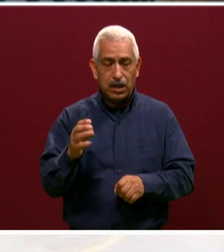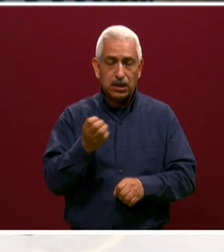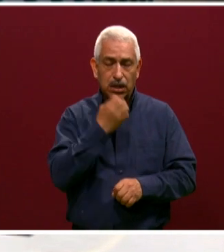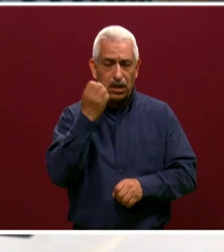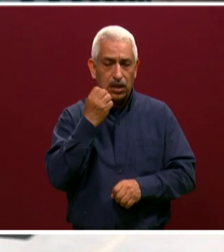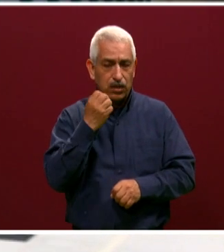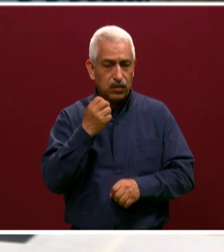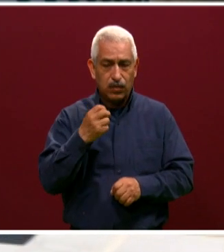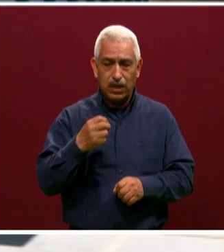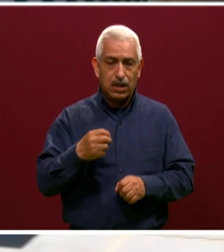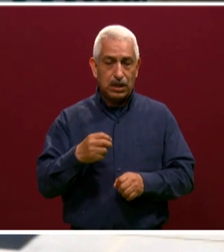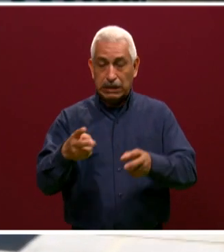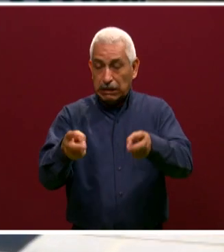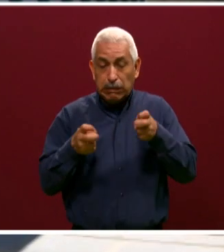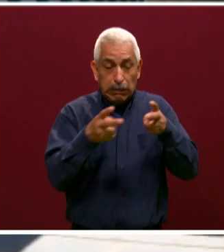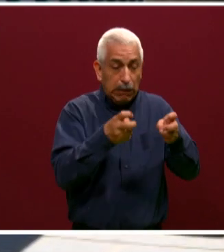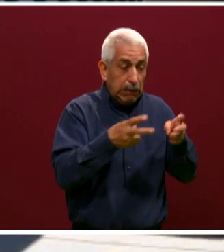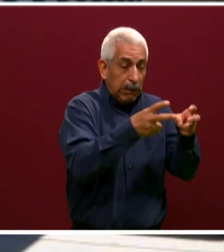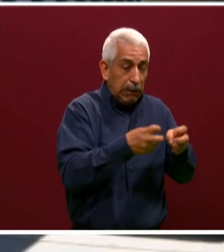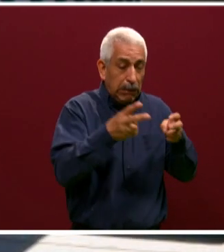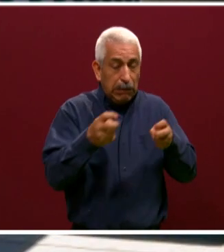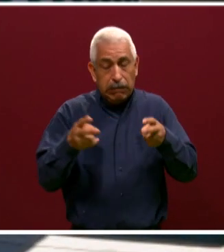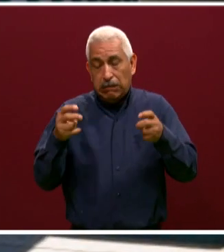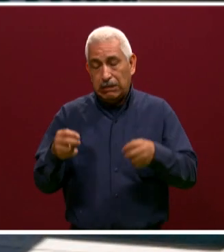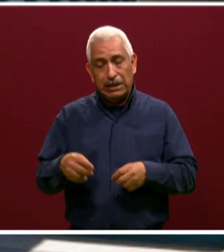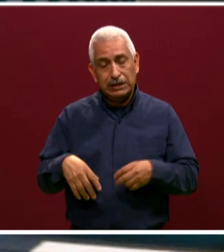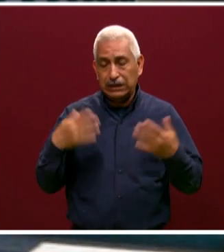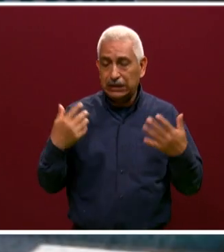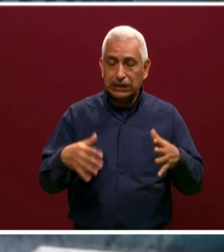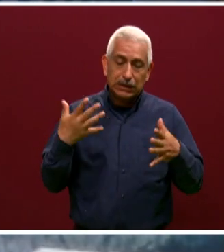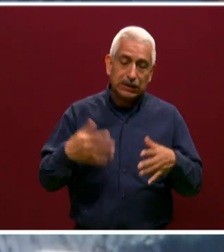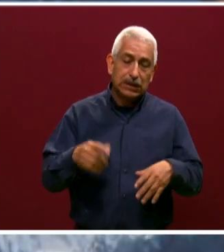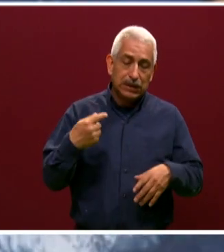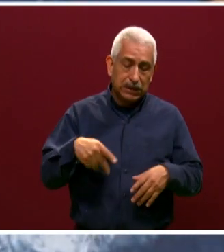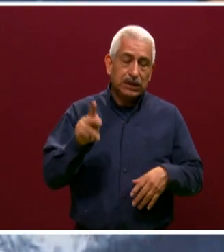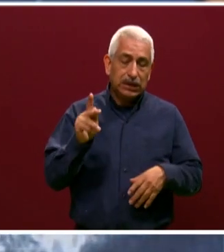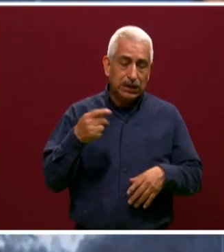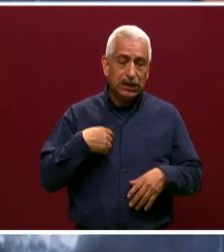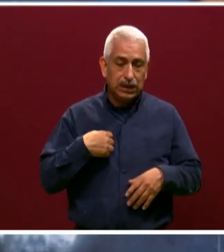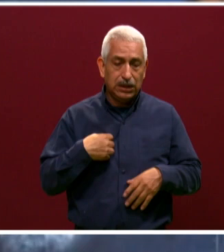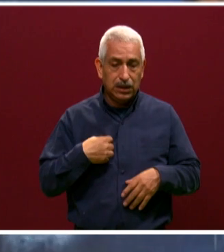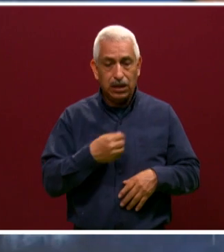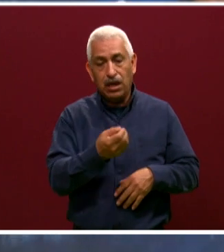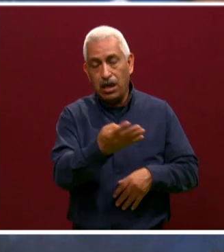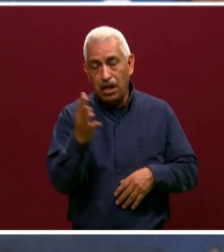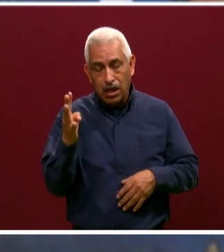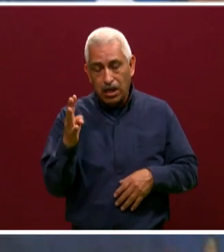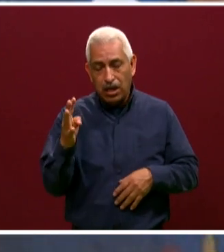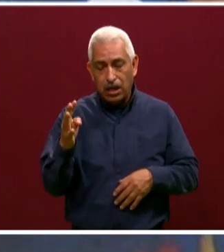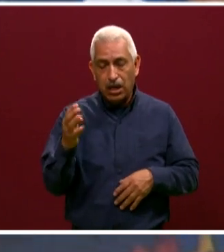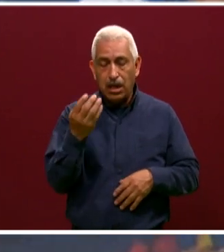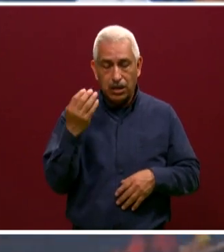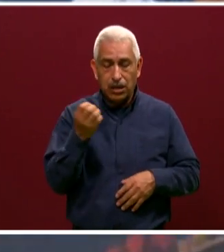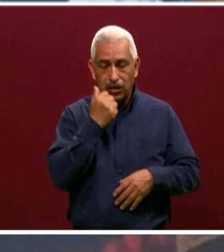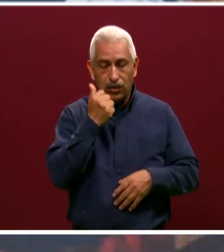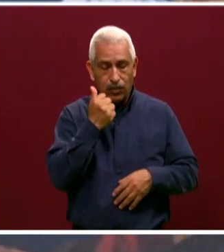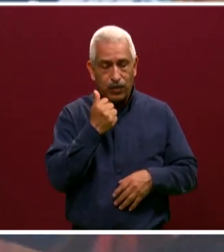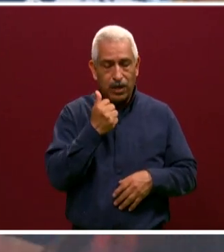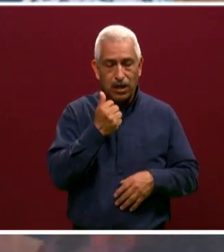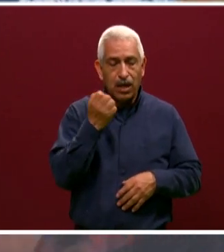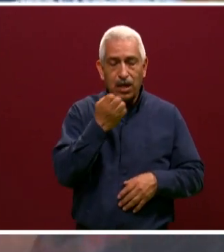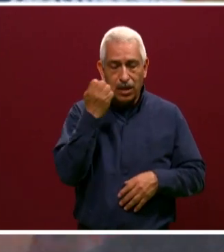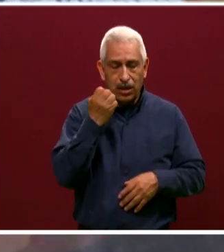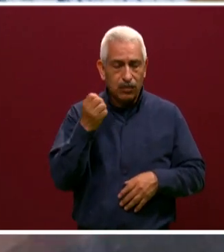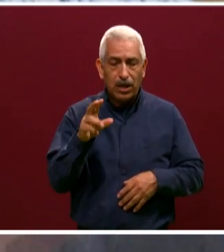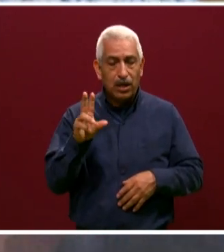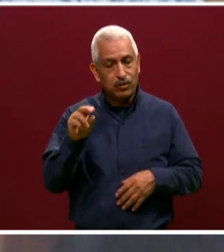mucho nuestras instalaciones, para que cuando podamos regresar, cuando se nos indique que vamos a regresar, los muchachos regresen a sus canchas,